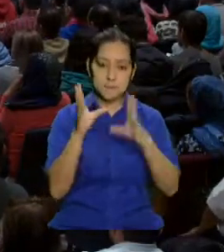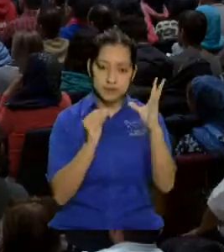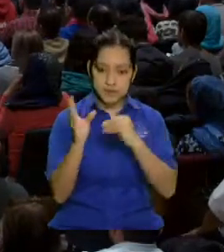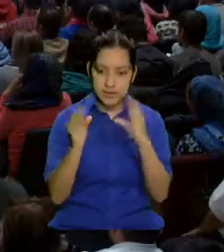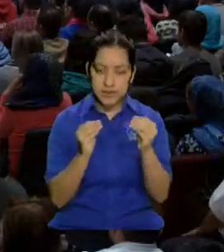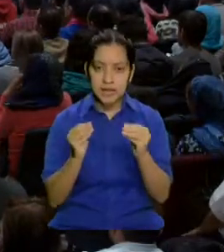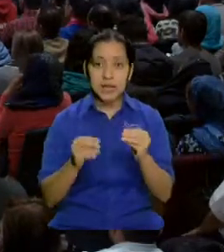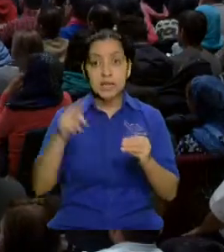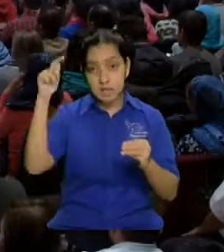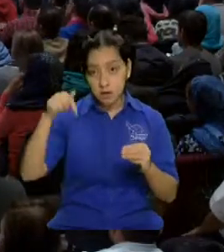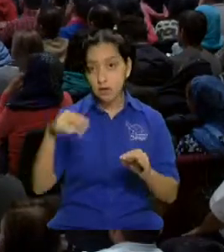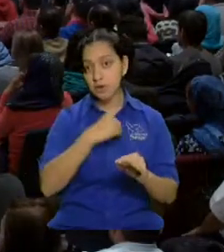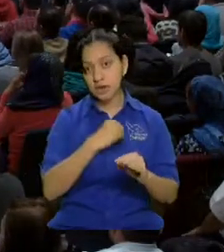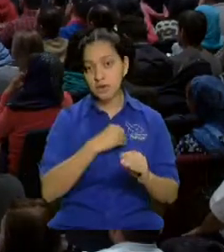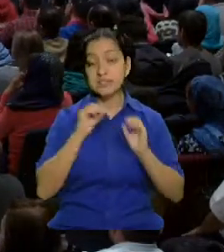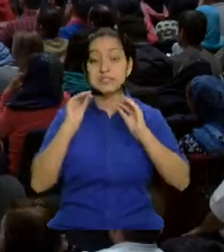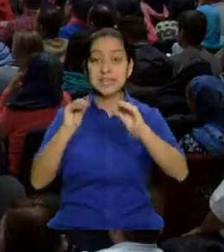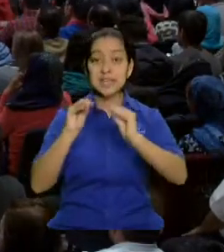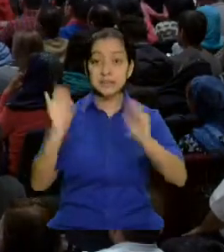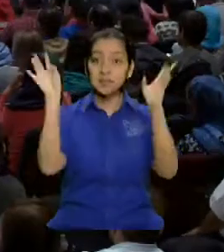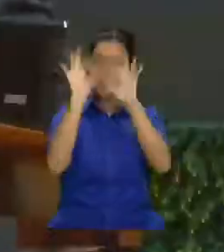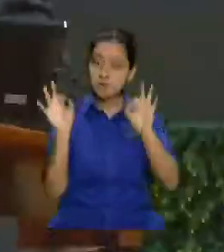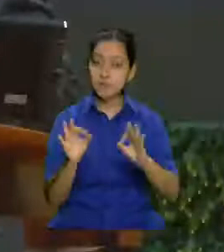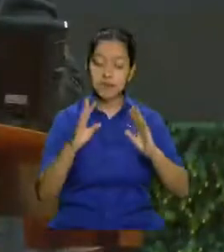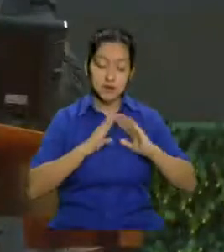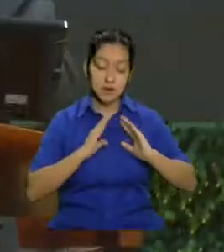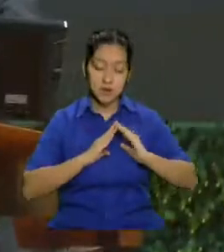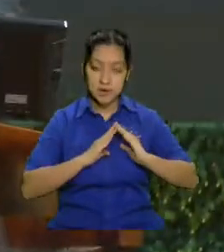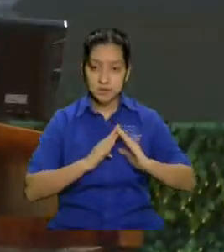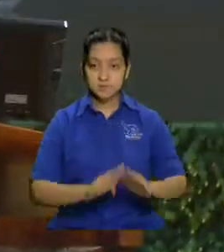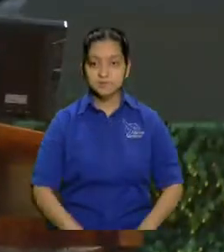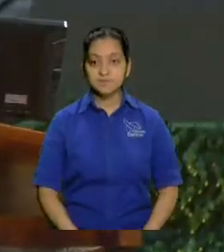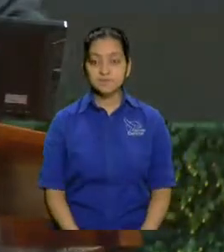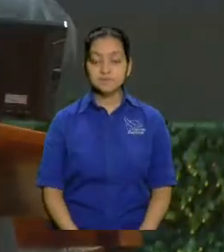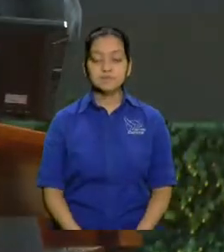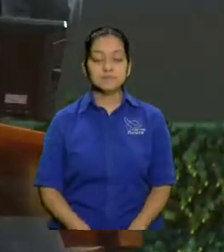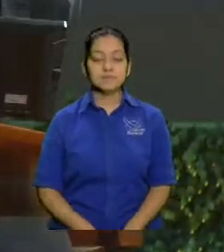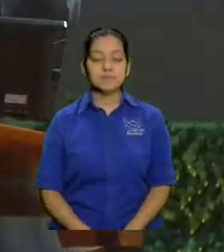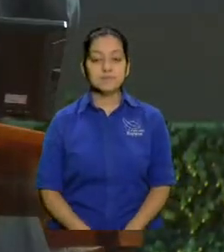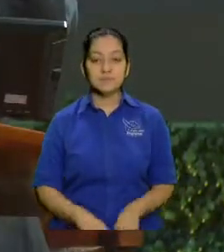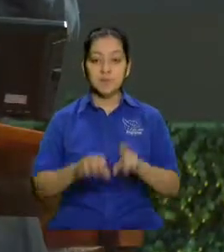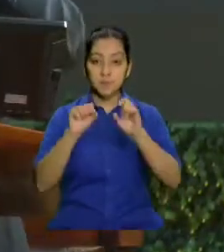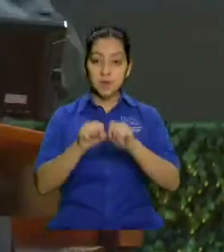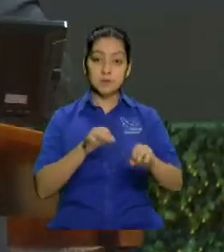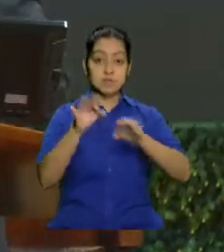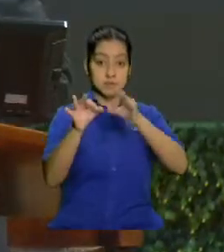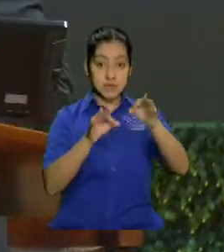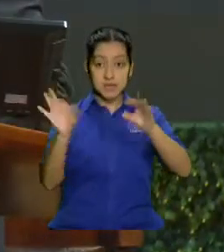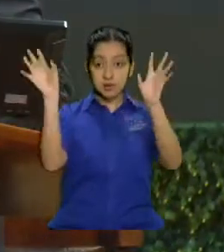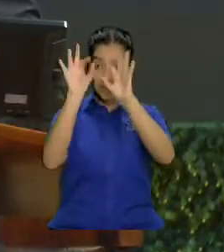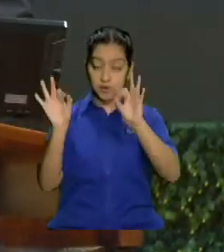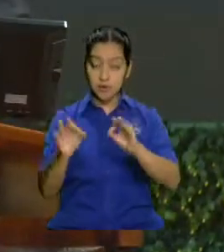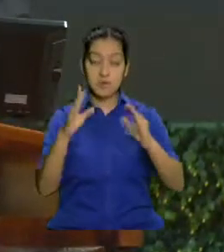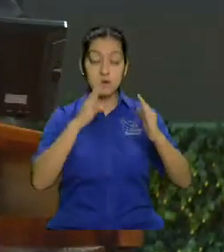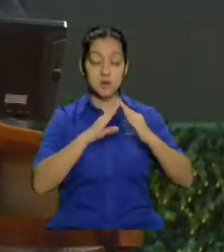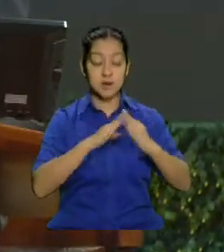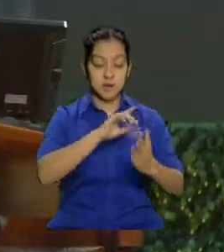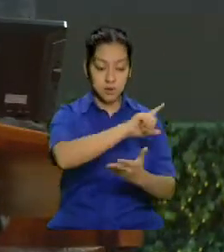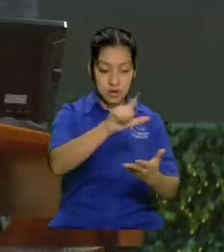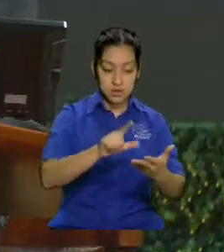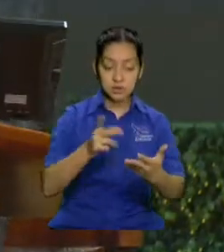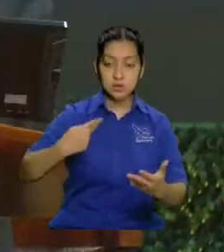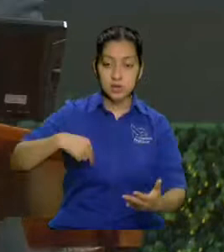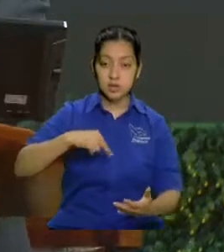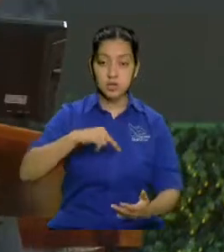hogar. Mire, todos los mensajes se pueden aplicar a lo individual, al hogar, al lugar en donde nosotros trabajamos y a la